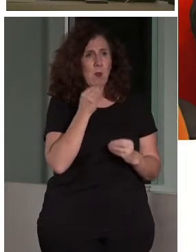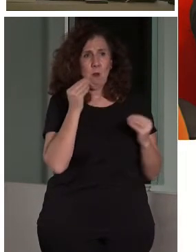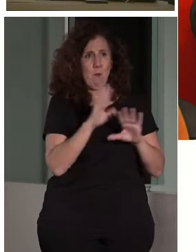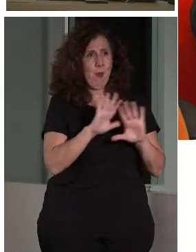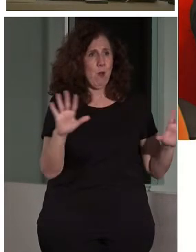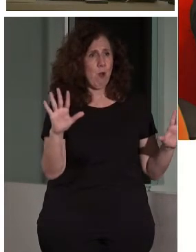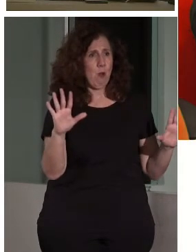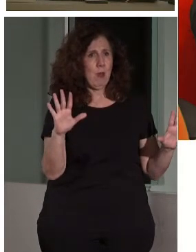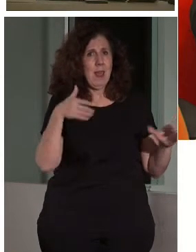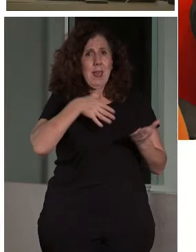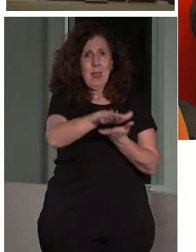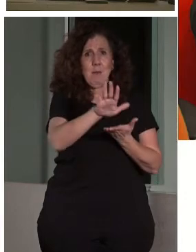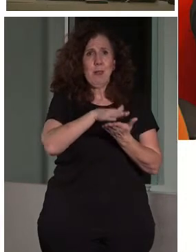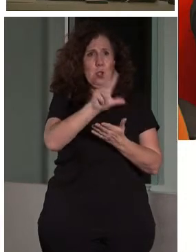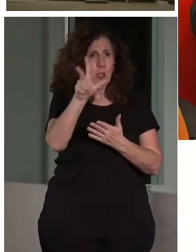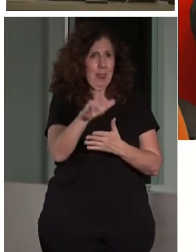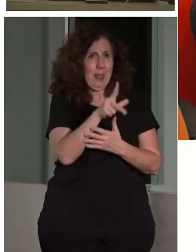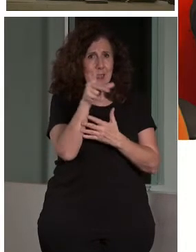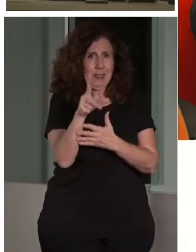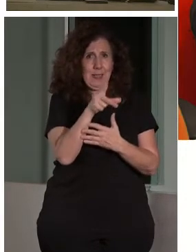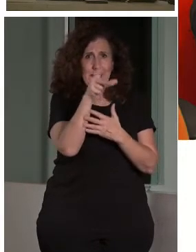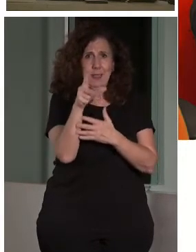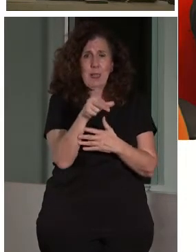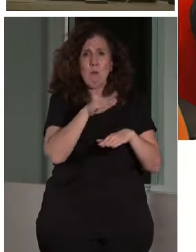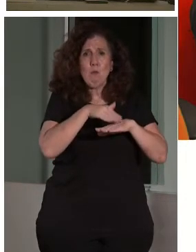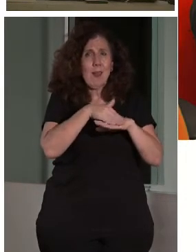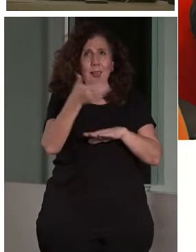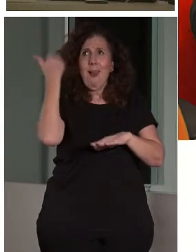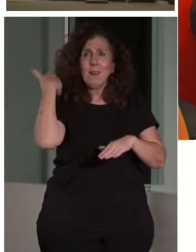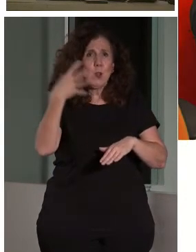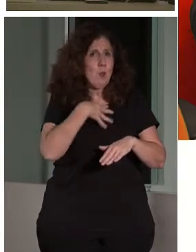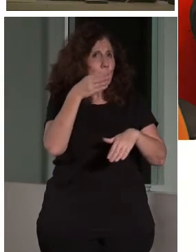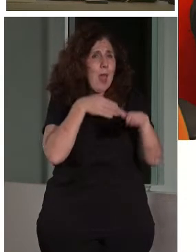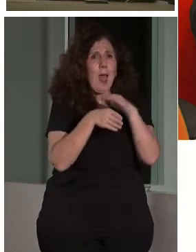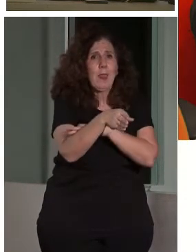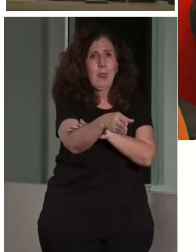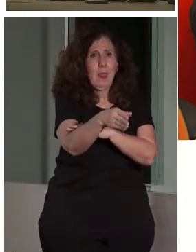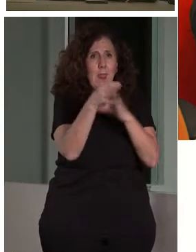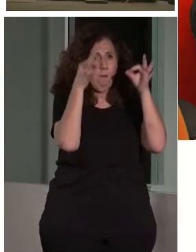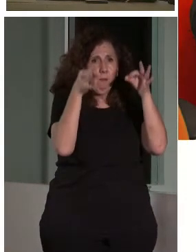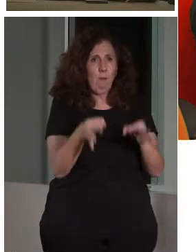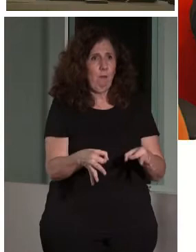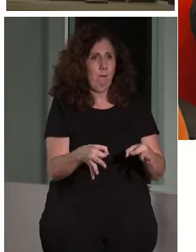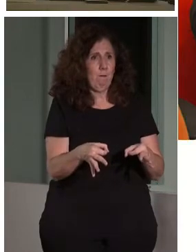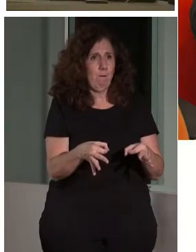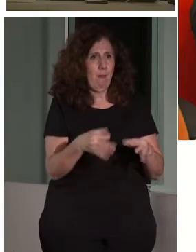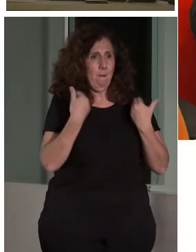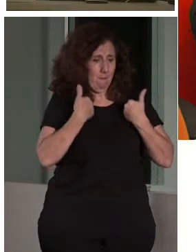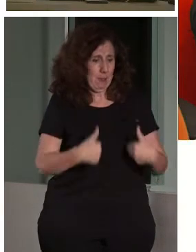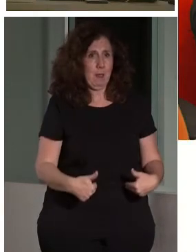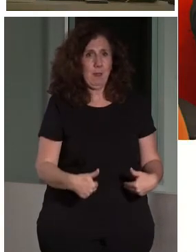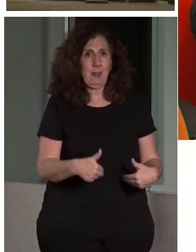Ya no solamente porque a partir de la virtualización se puede acceder a sitios a los que no se puede acceder físicamente, que es maravilloso. Pero